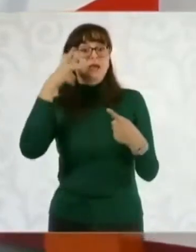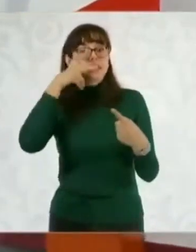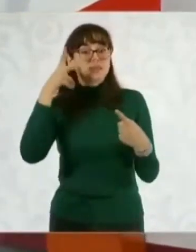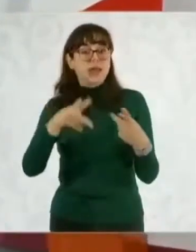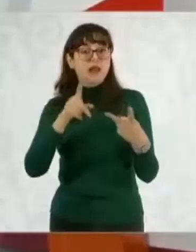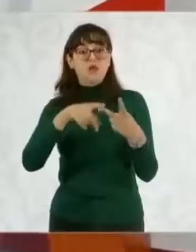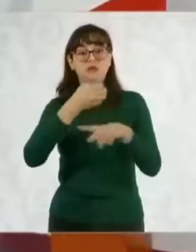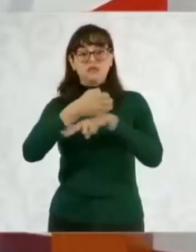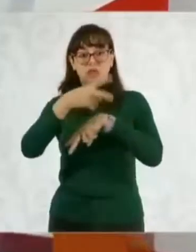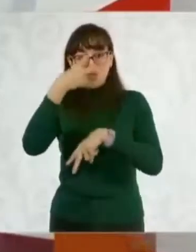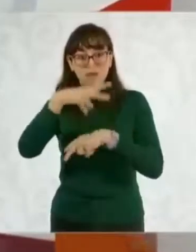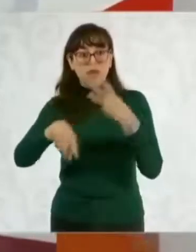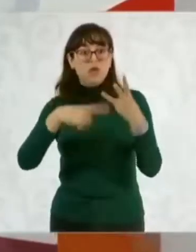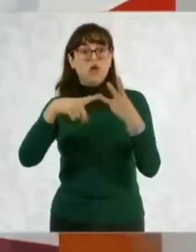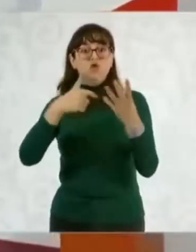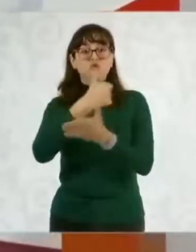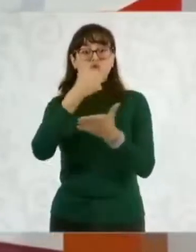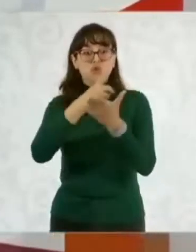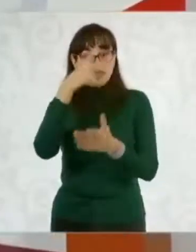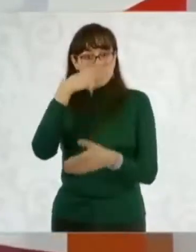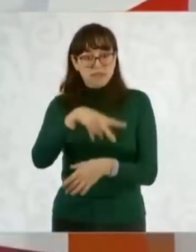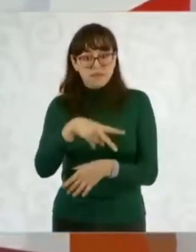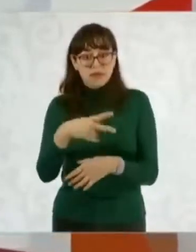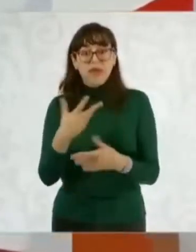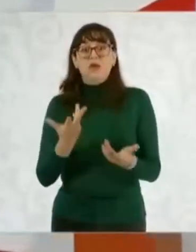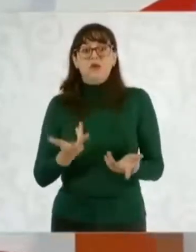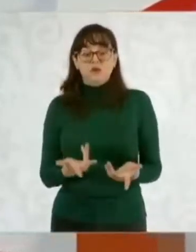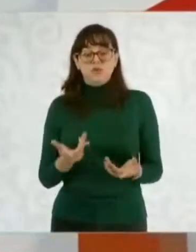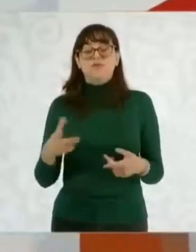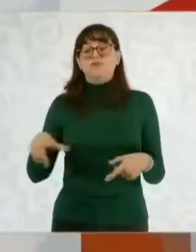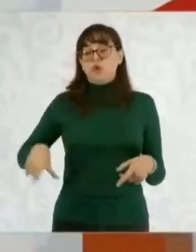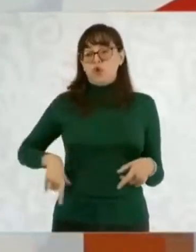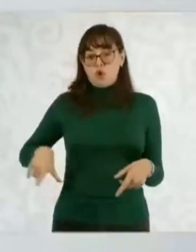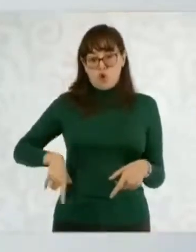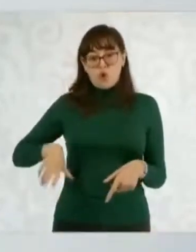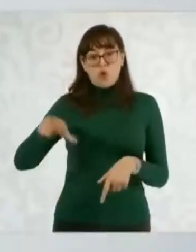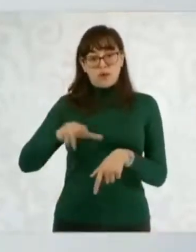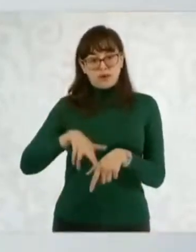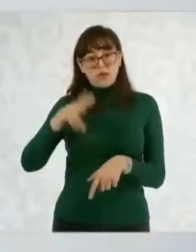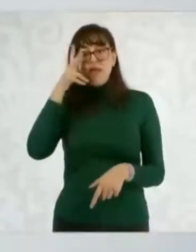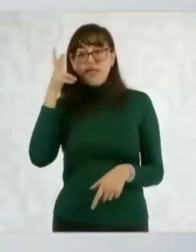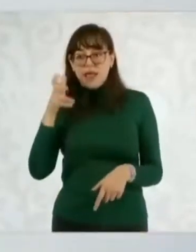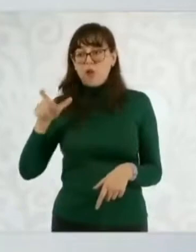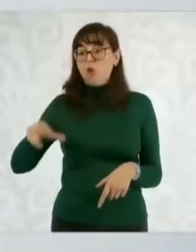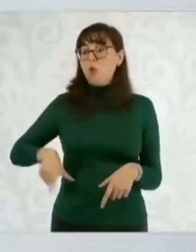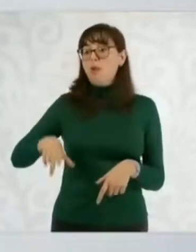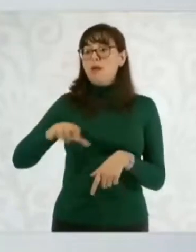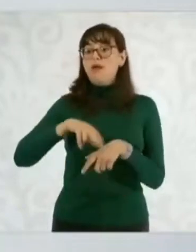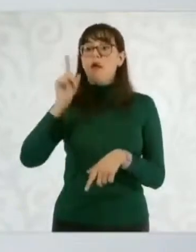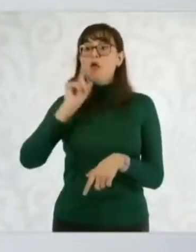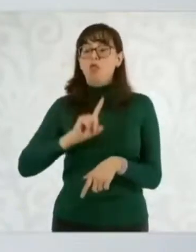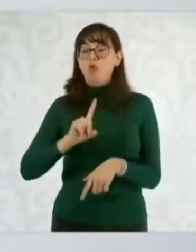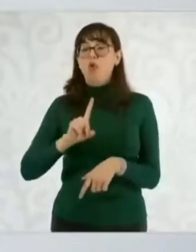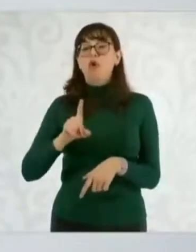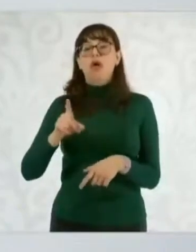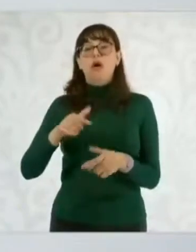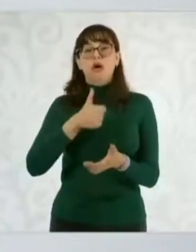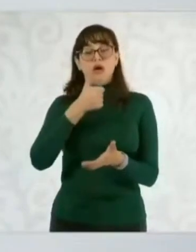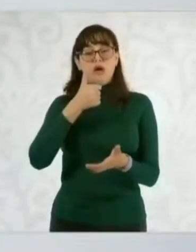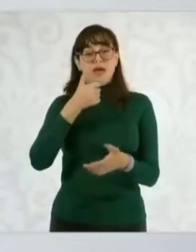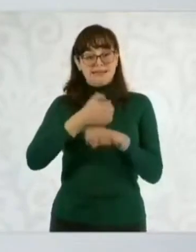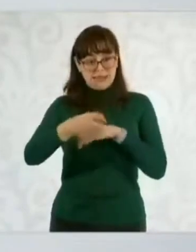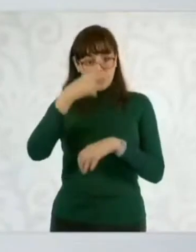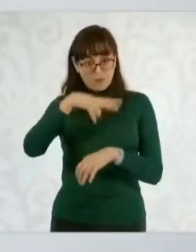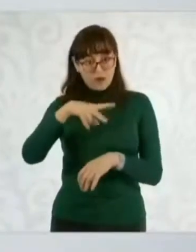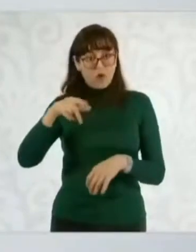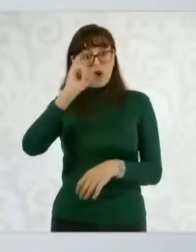Es un grupo de trabajo donde participa la gobernadora del Estado de México, el gobernador de Hidalgo y la jefa de gobierno de la